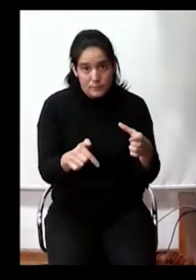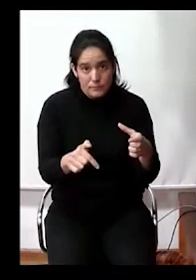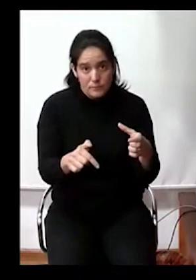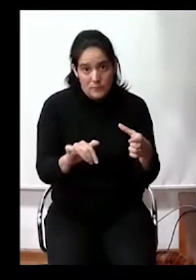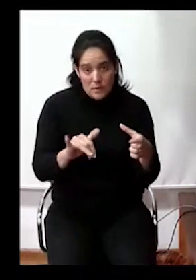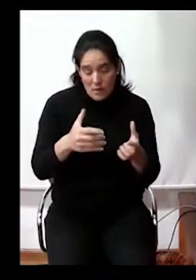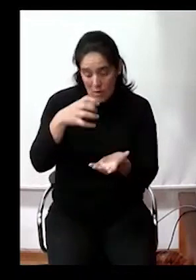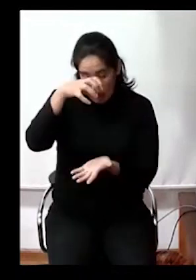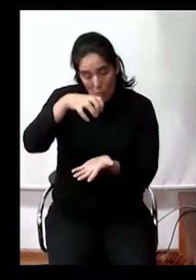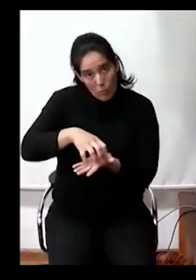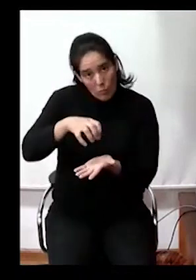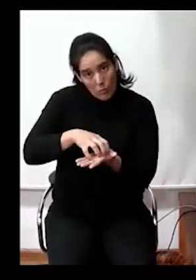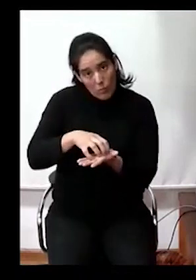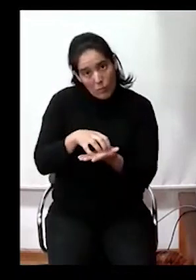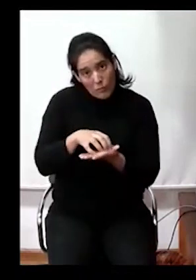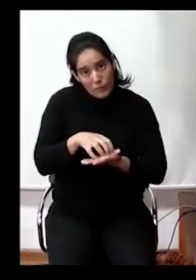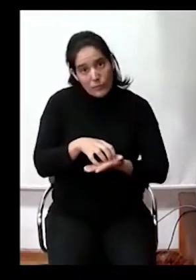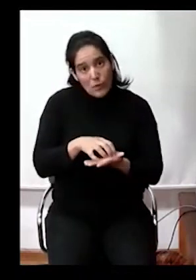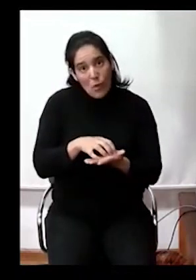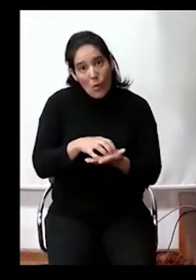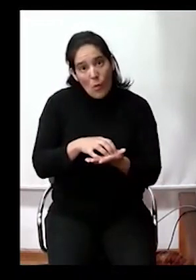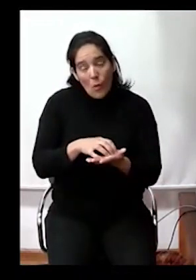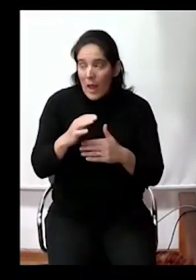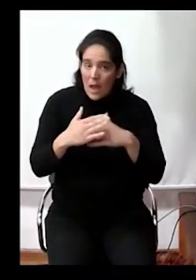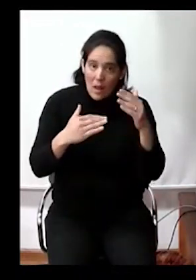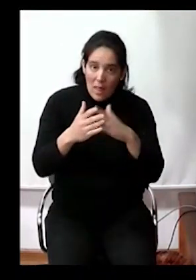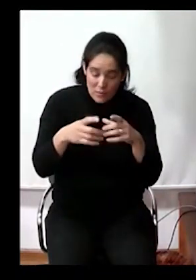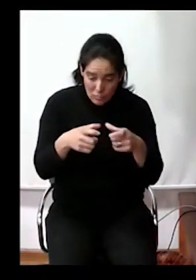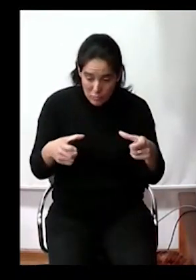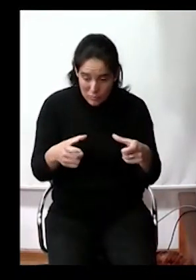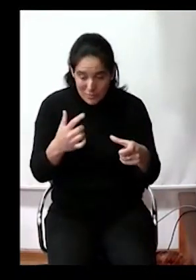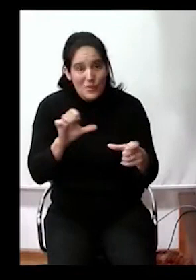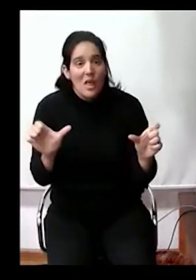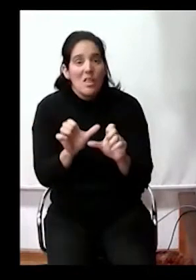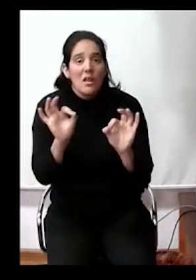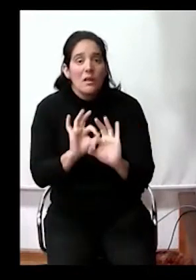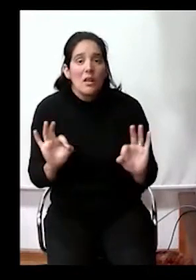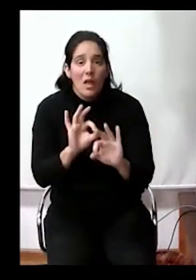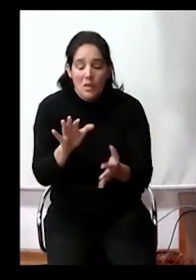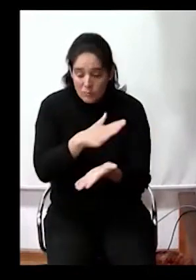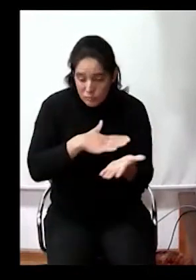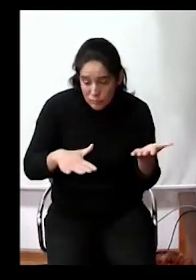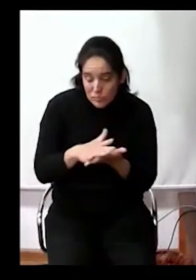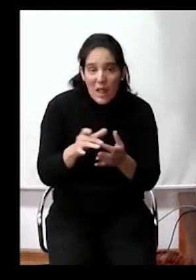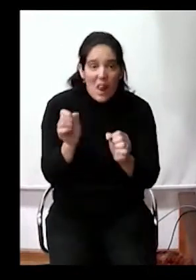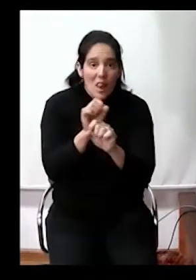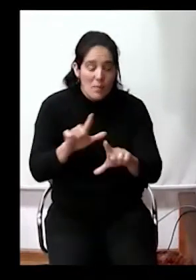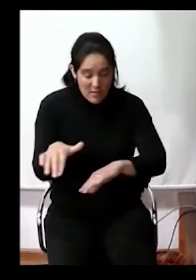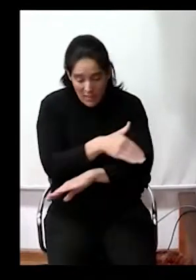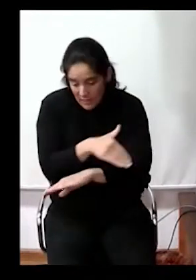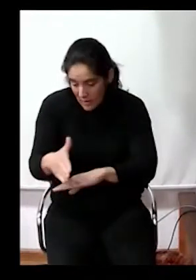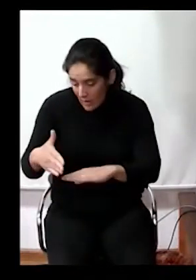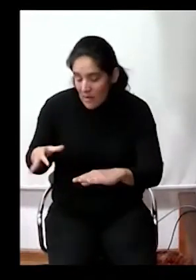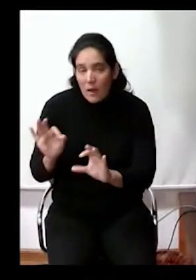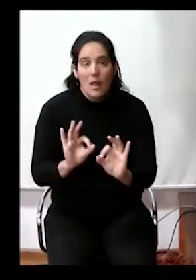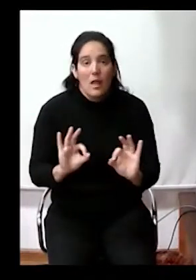instalada una fábrica de ladrillos y lo que notan es que no se realiza mantenimiento ni del lugar ni limpieza de los canales,